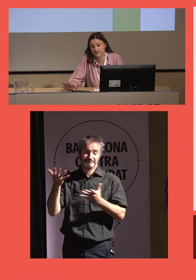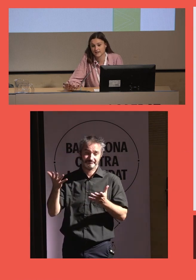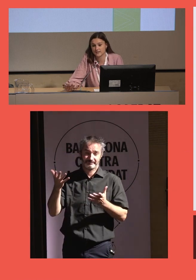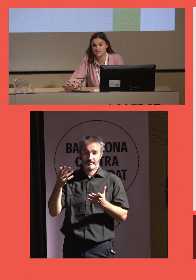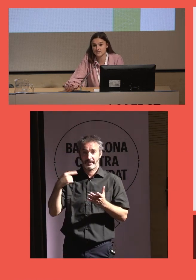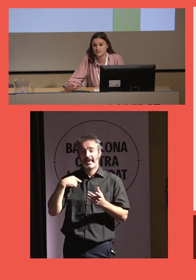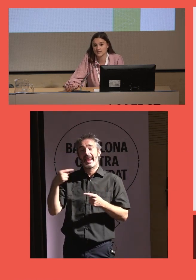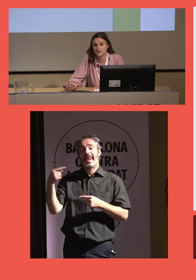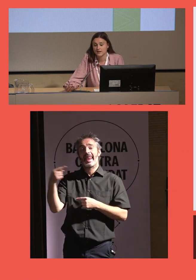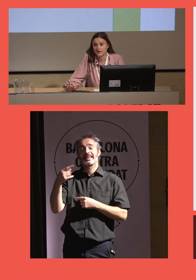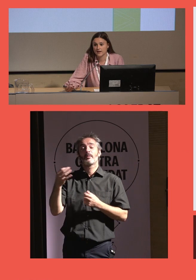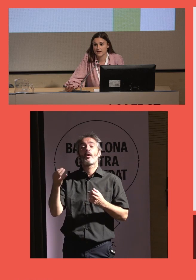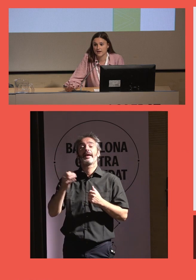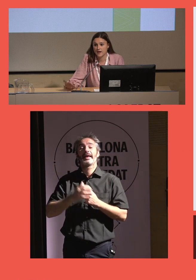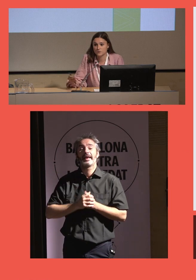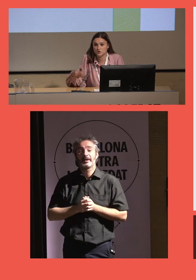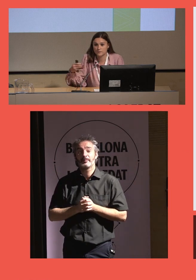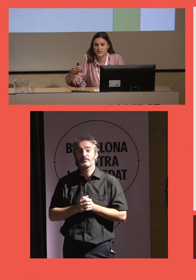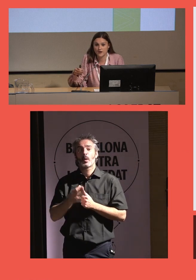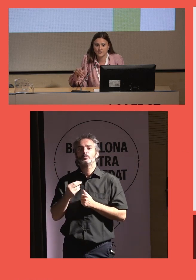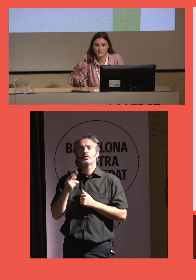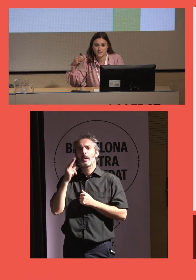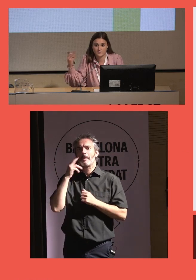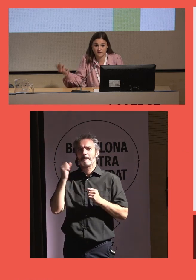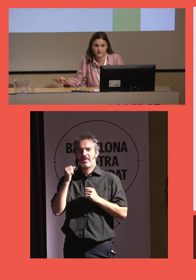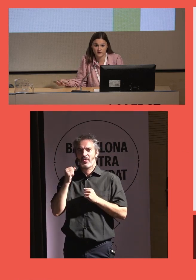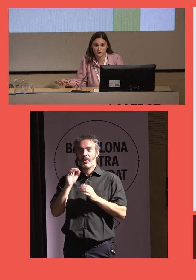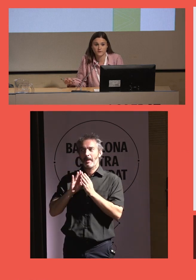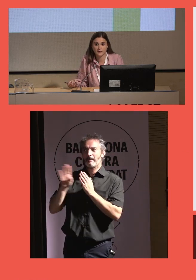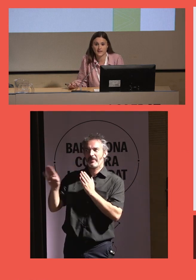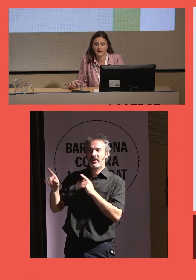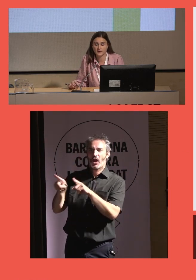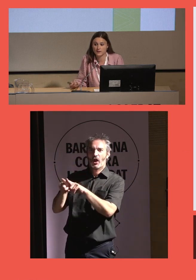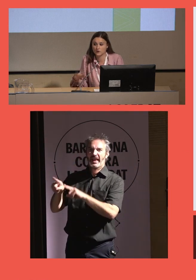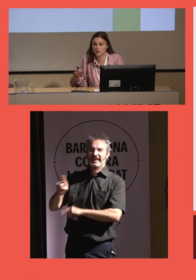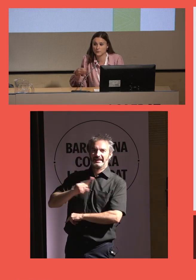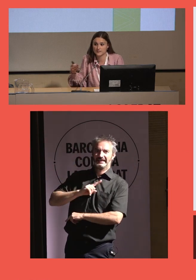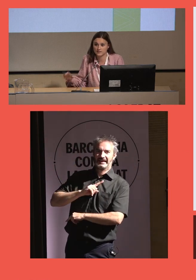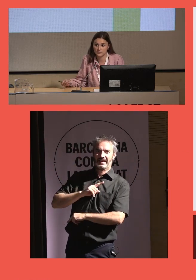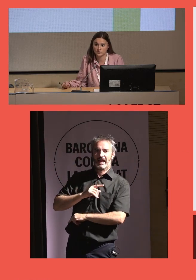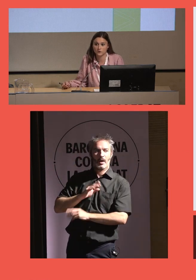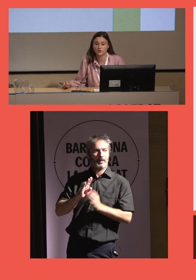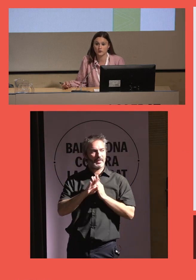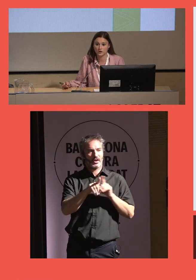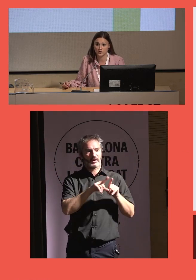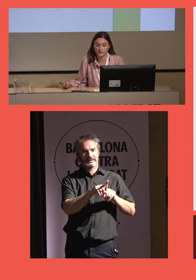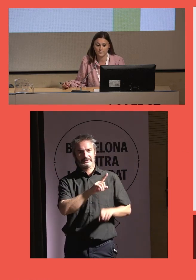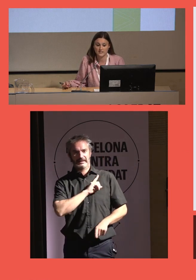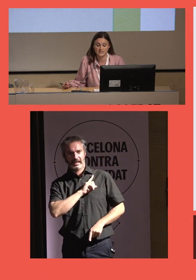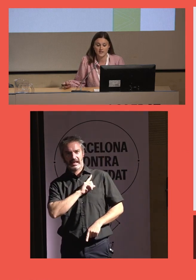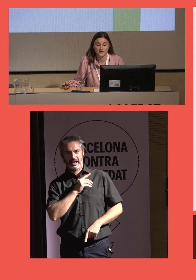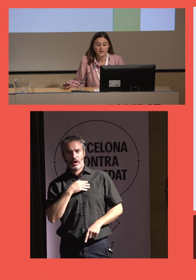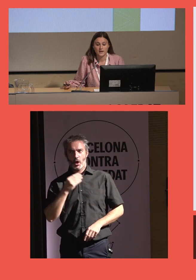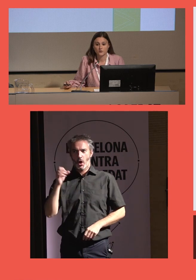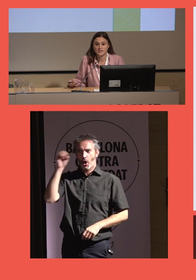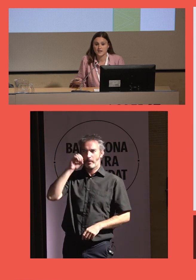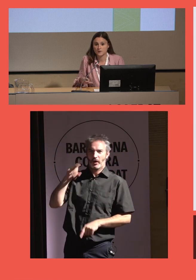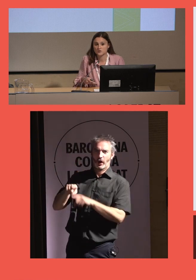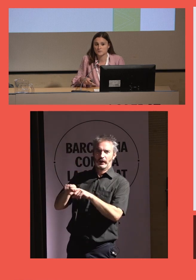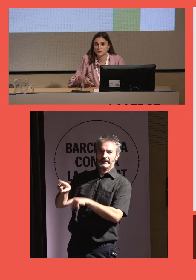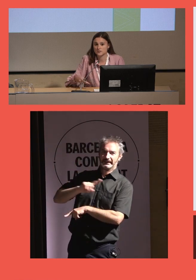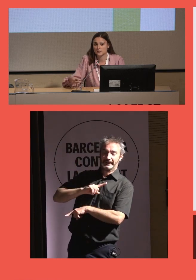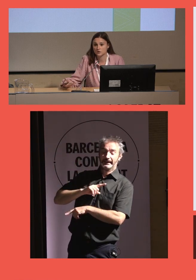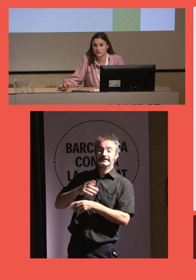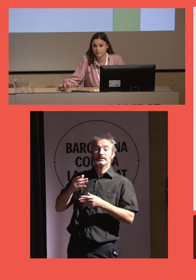negativas es que hay mucho miedo al que dirá mi vecino de lo que yo pueda sentir, ¿no? O de lo que yo pueda pensar. Entonces,